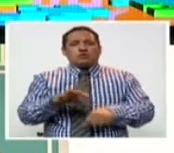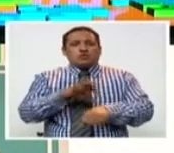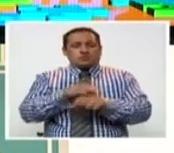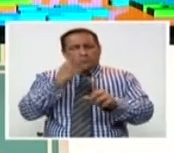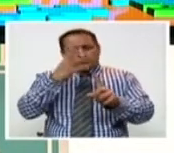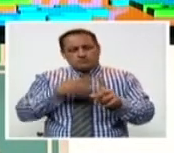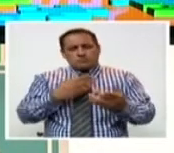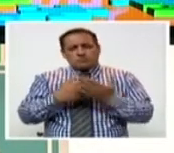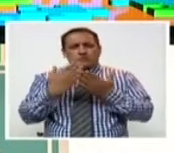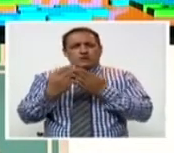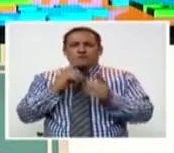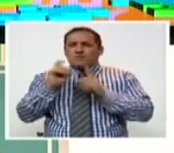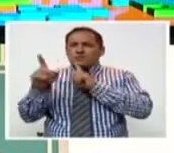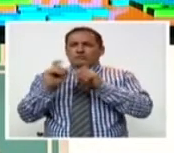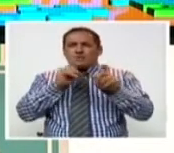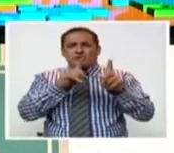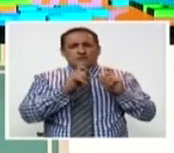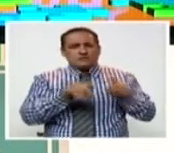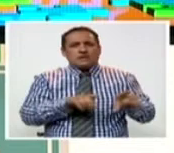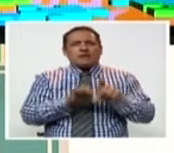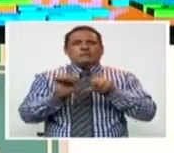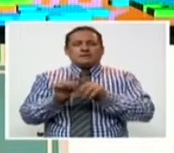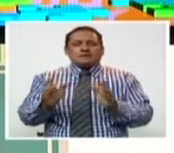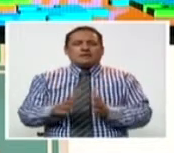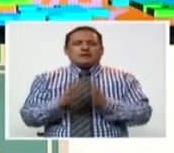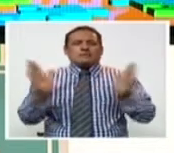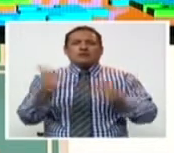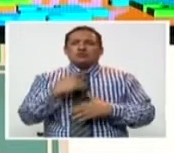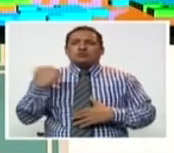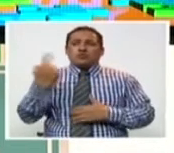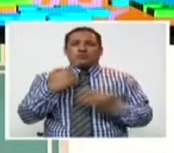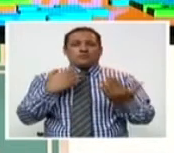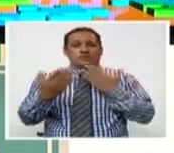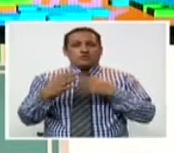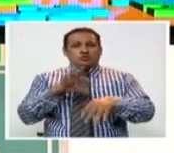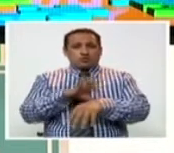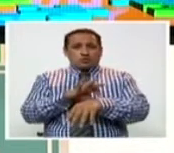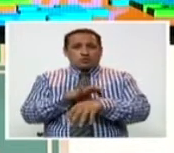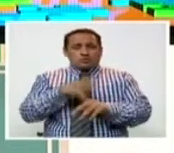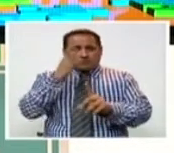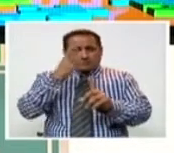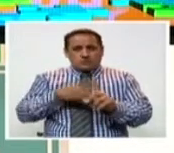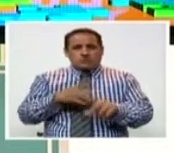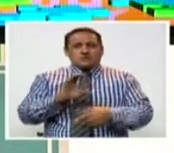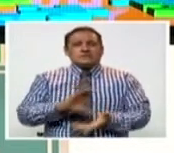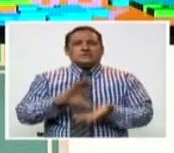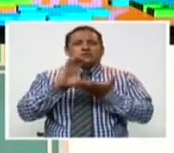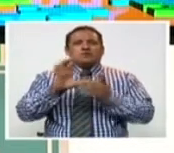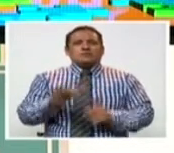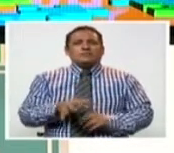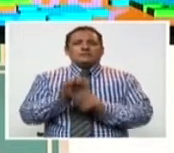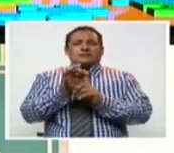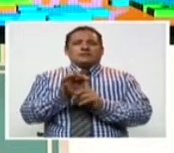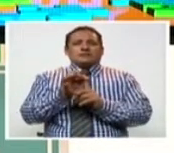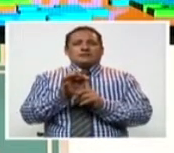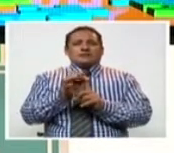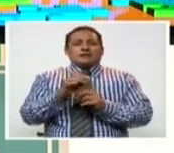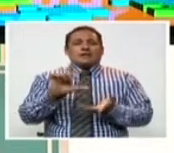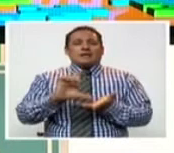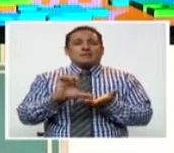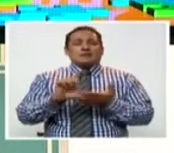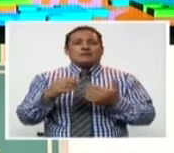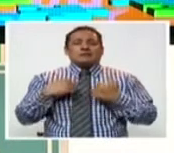El pediatra buscará las interconsultas. Ya se ha ampliado en todo nuestro sistema de salud el tema de los centros especializados.